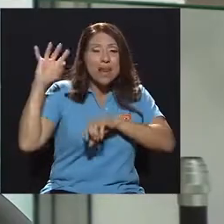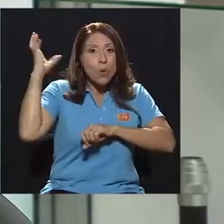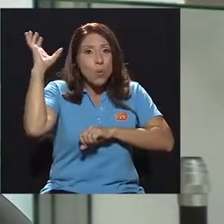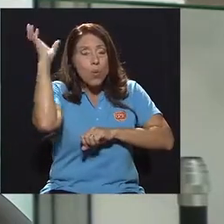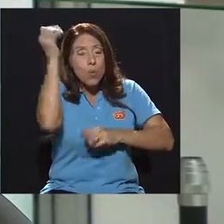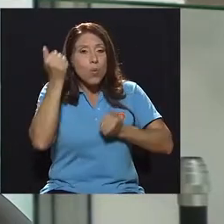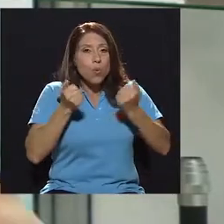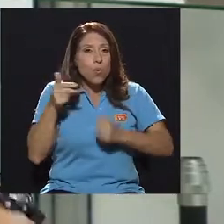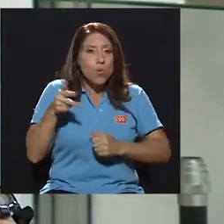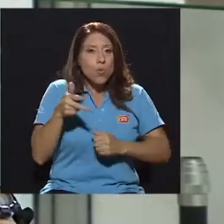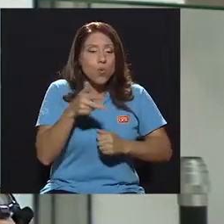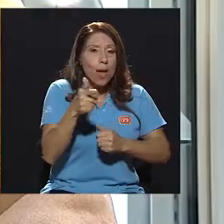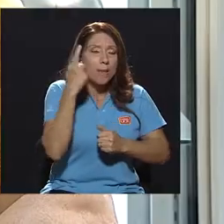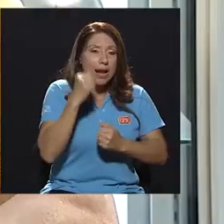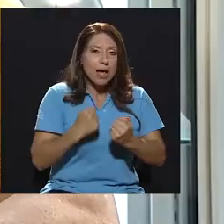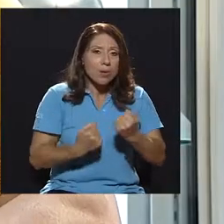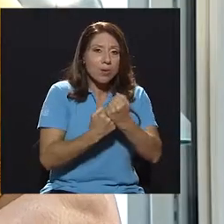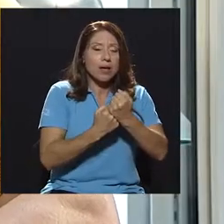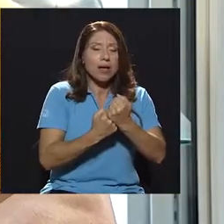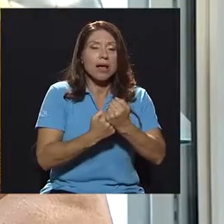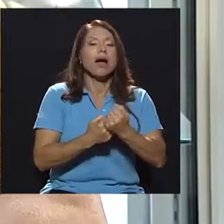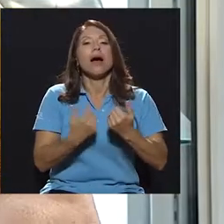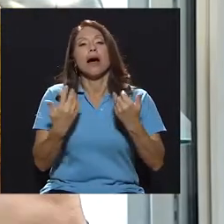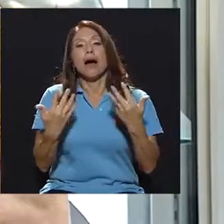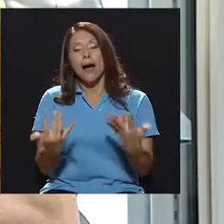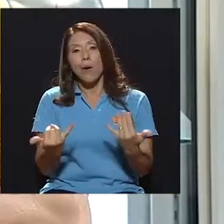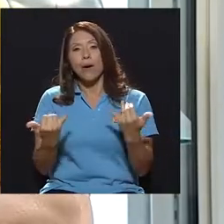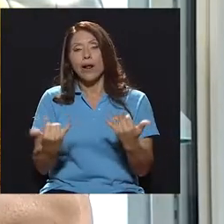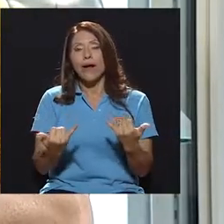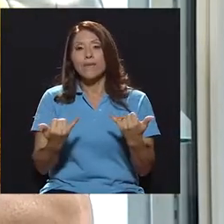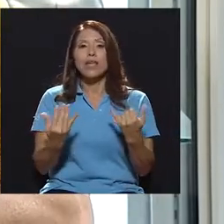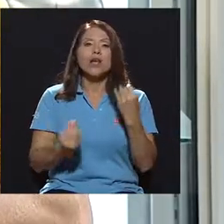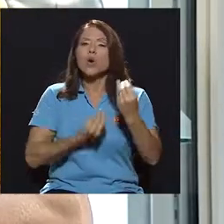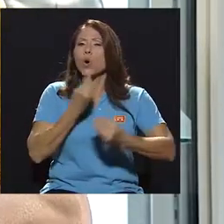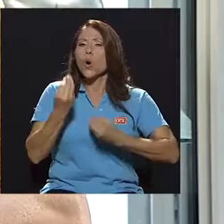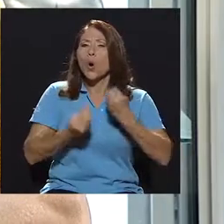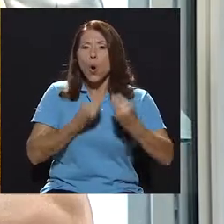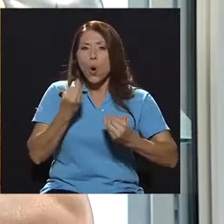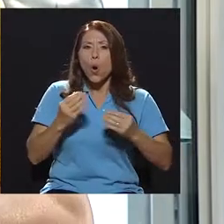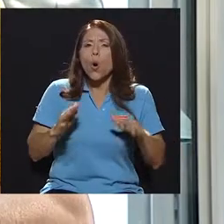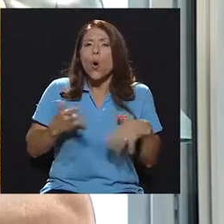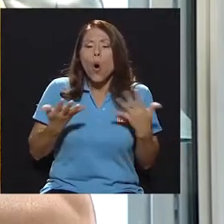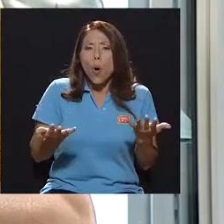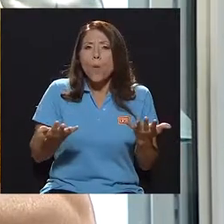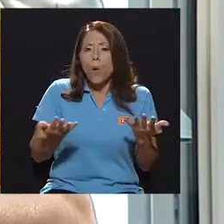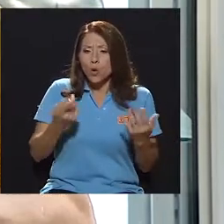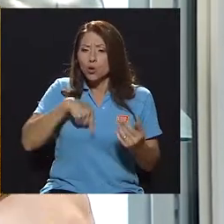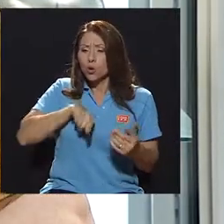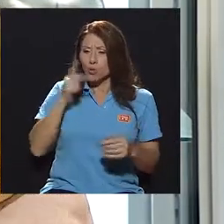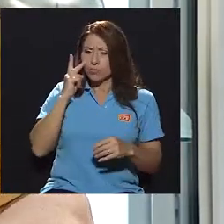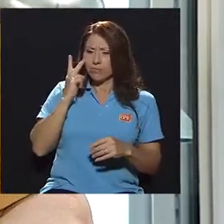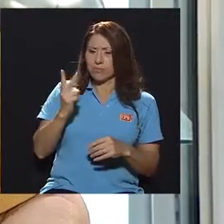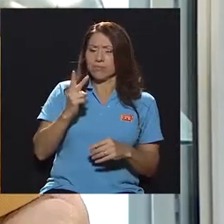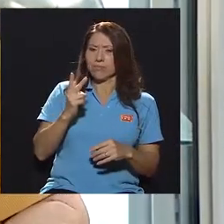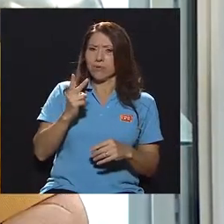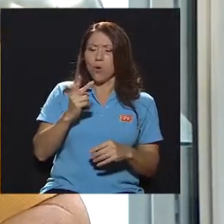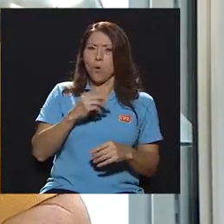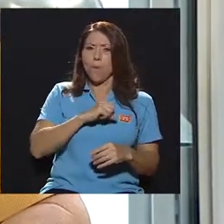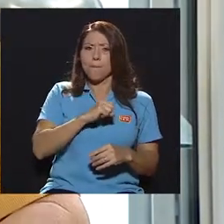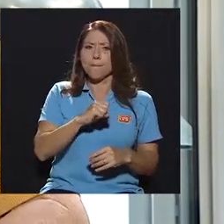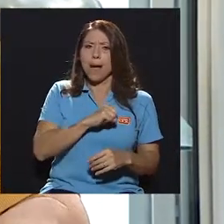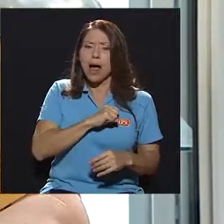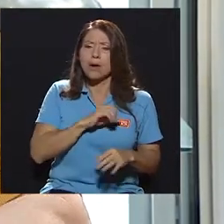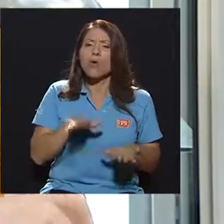soporte cardíaco avanzado, si fuera el caso. Ahora bien, precisamente esa era la otra pregunta. ¿Cómo tenemos, cómo reconocemos un paro